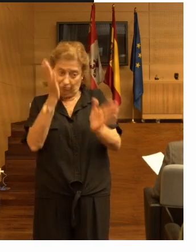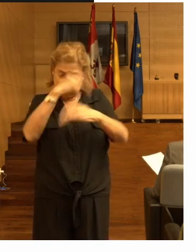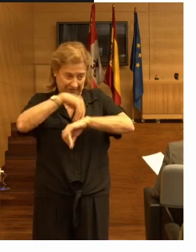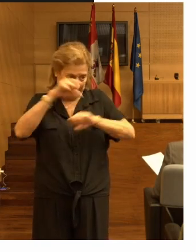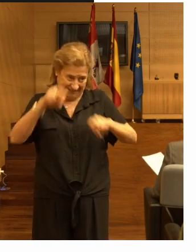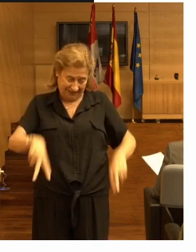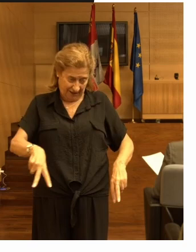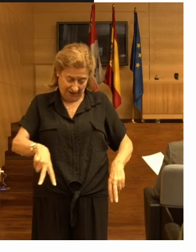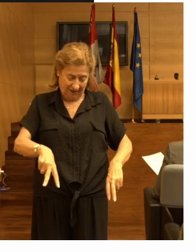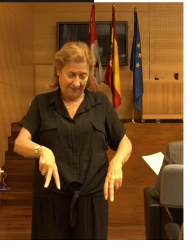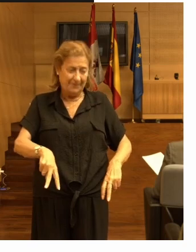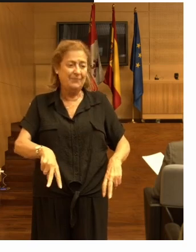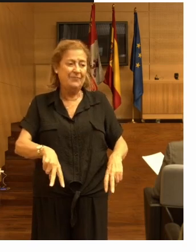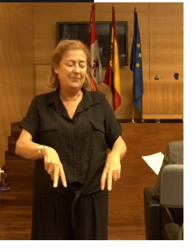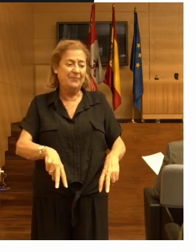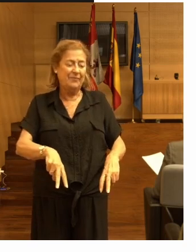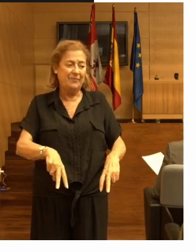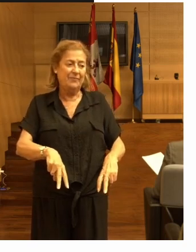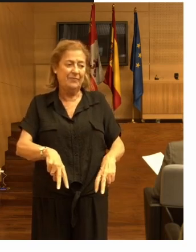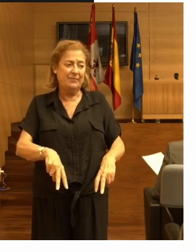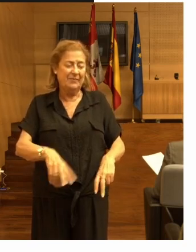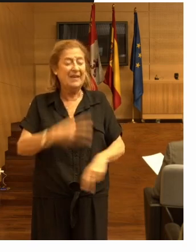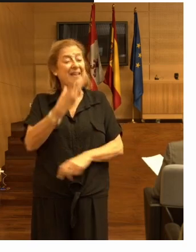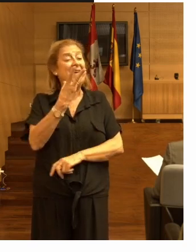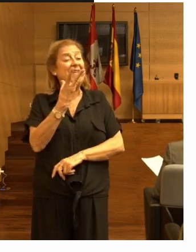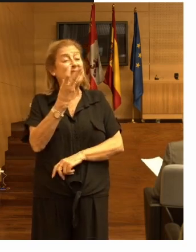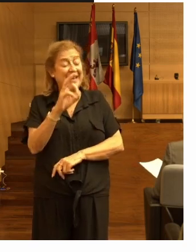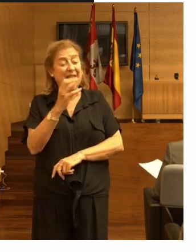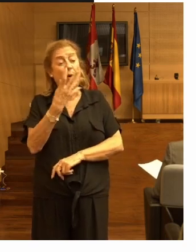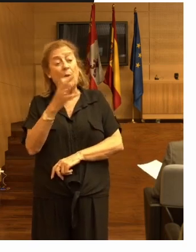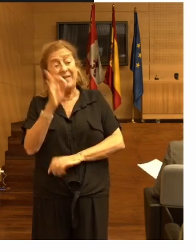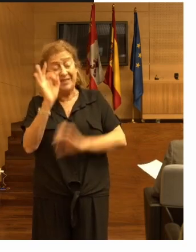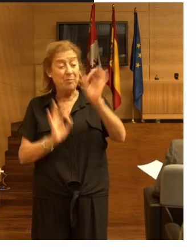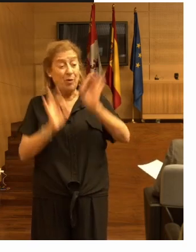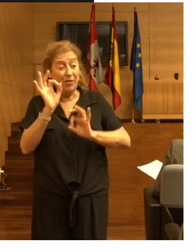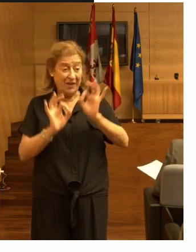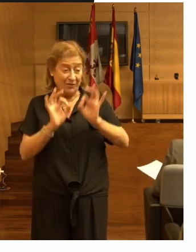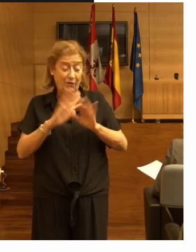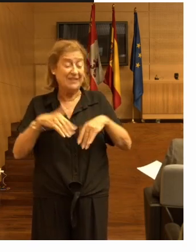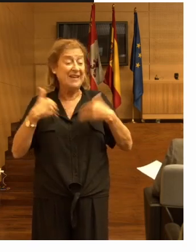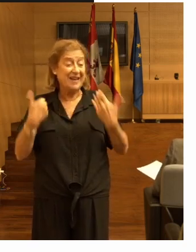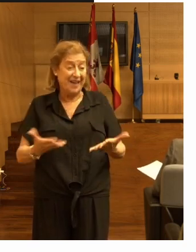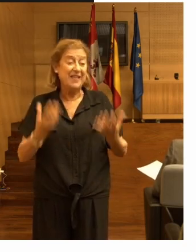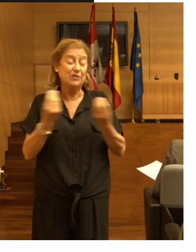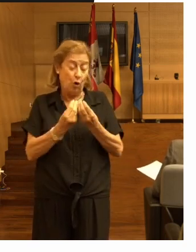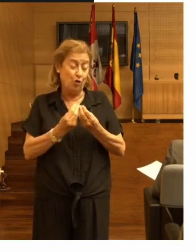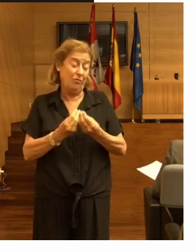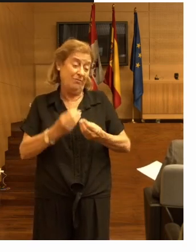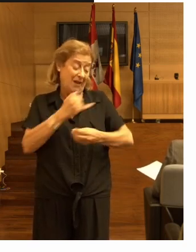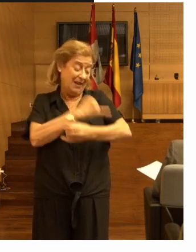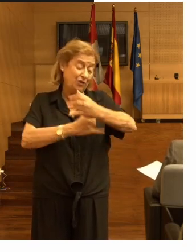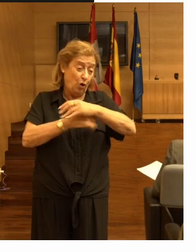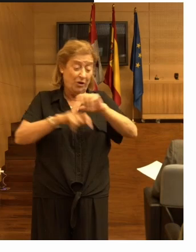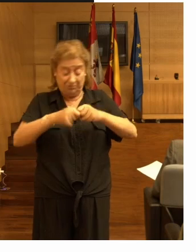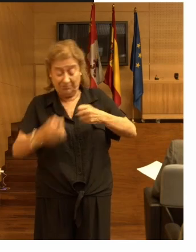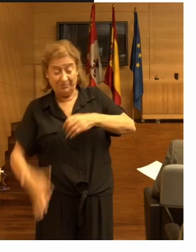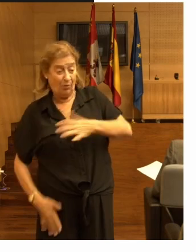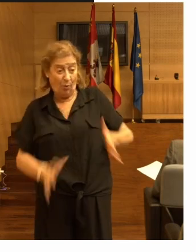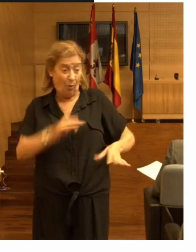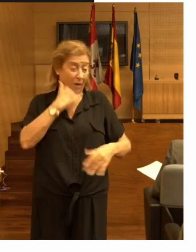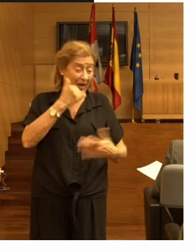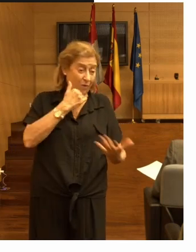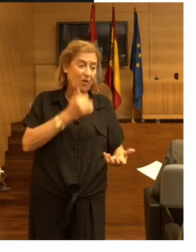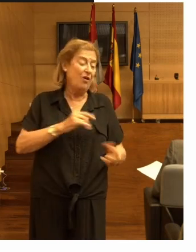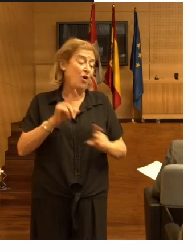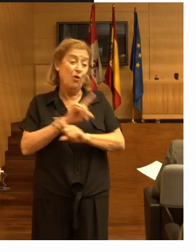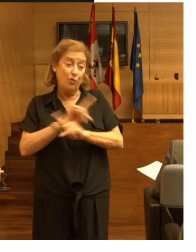si el 30 40% de las caídas son con lesiones y las no